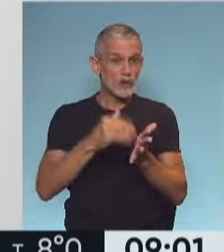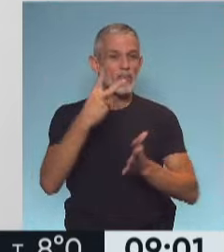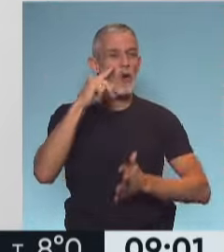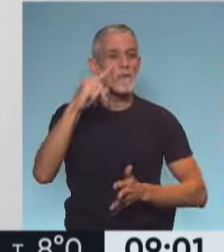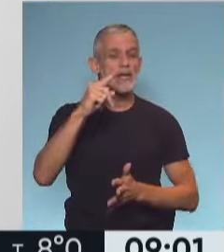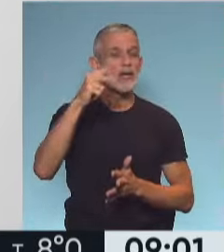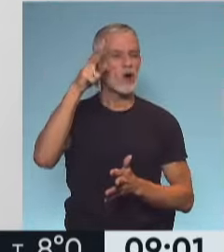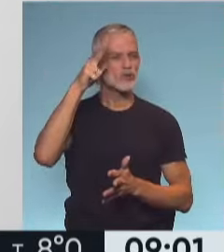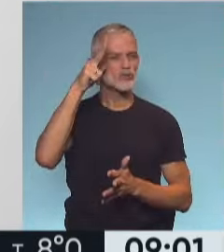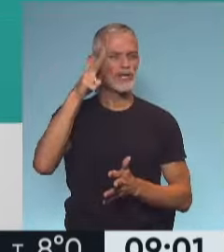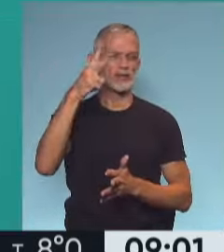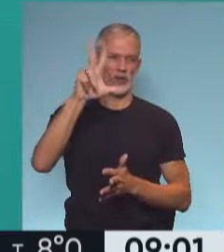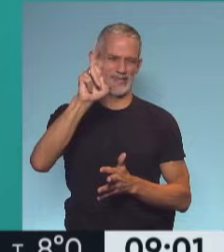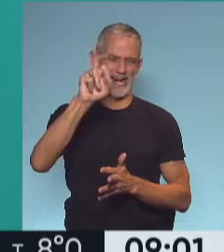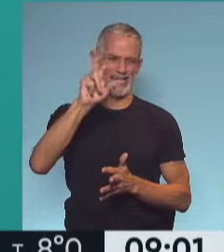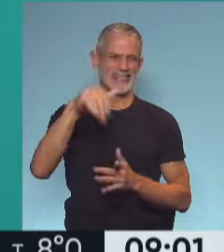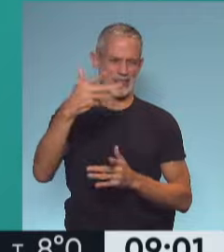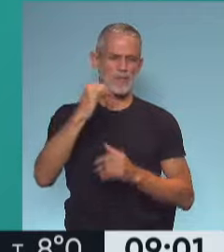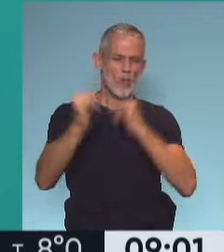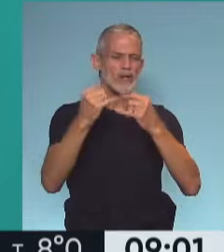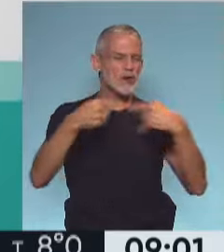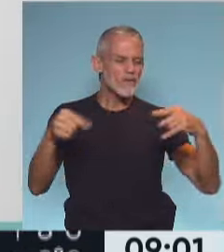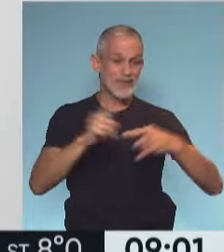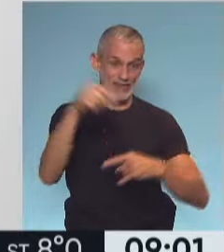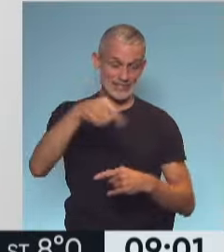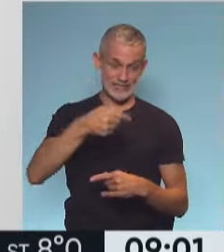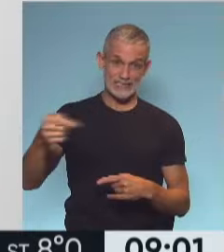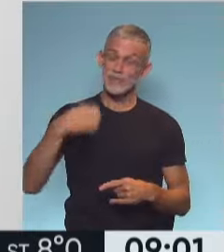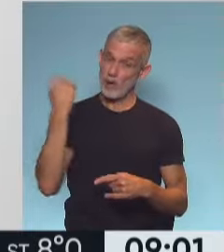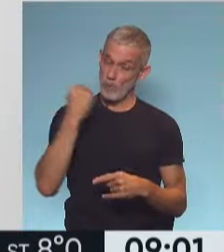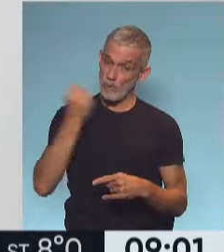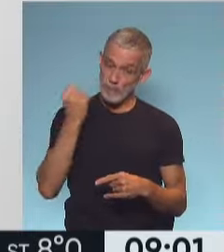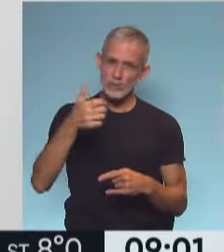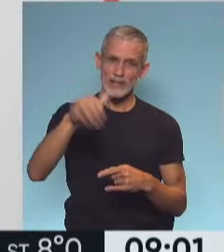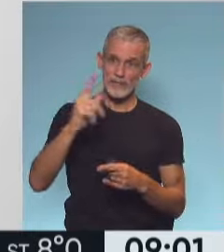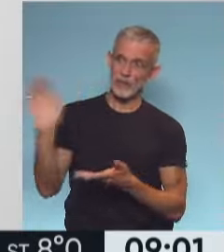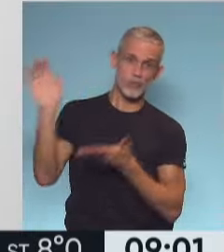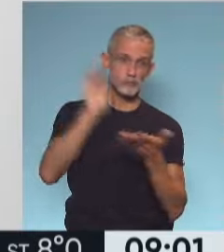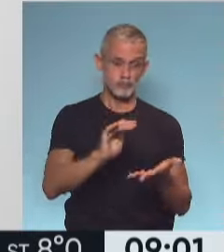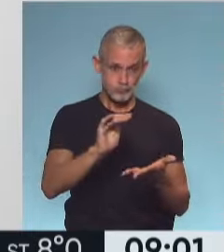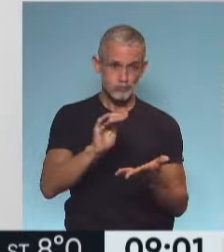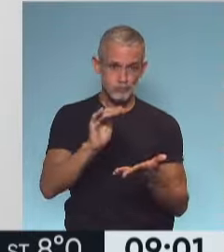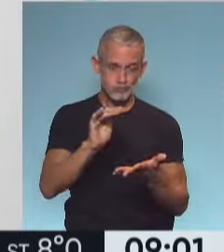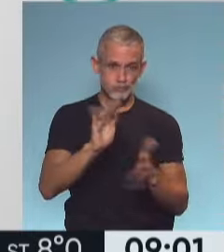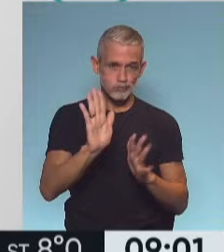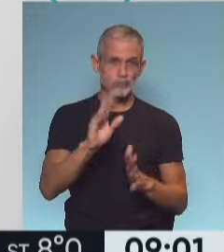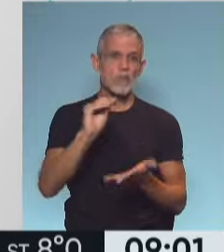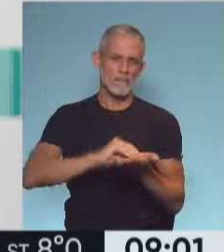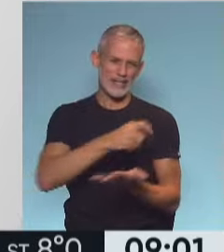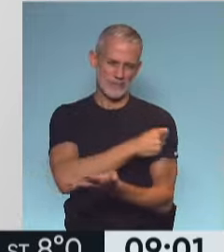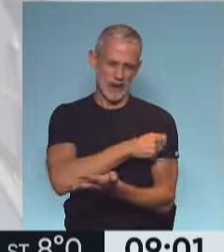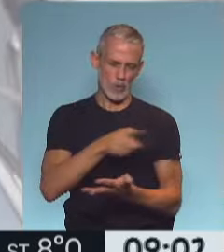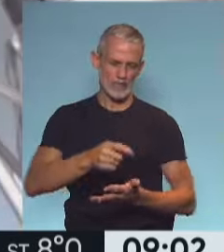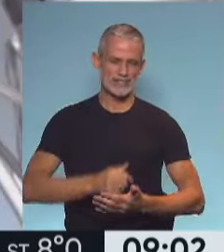.830. En un rato les voy a contar las novedades de esta semana. Muy importantes porque vamos a recibir realmente más dosis.